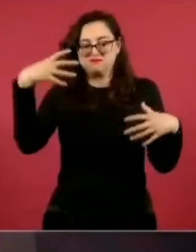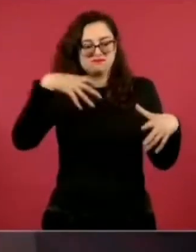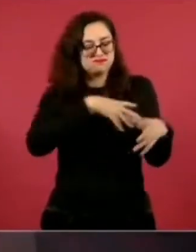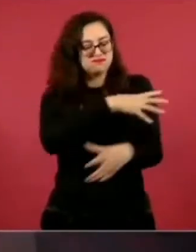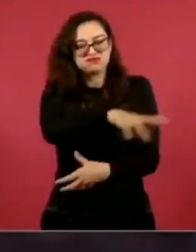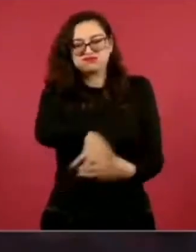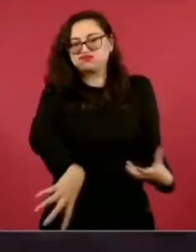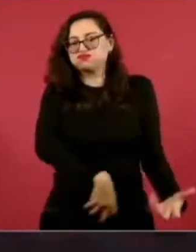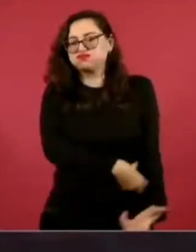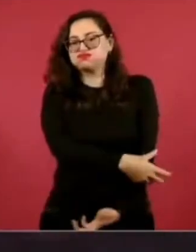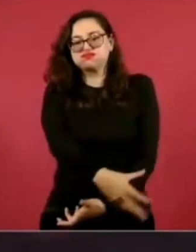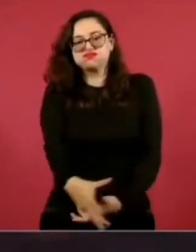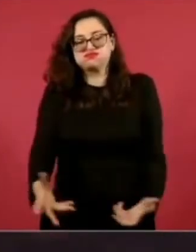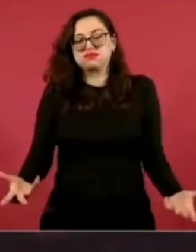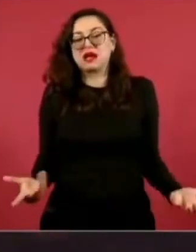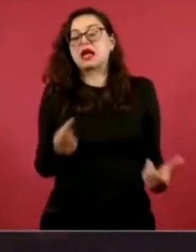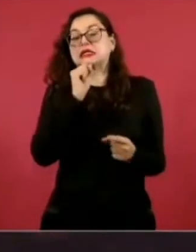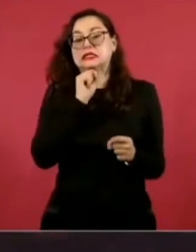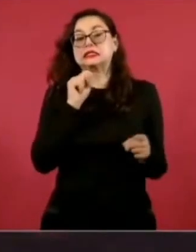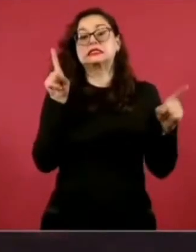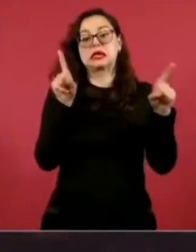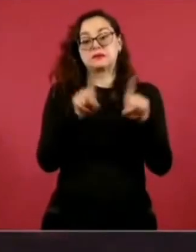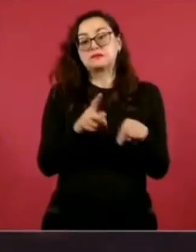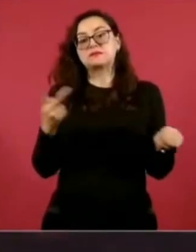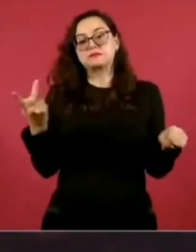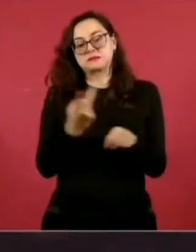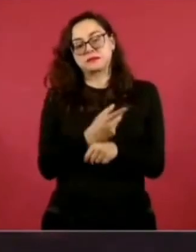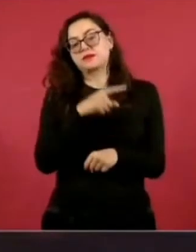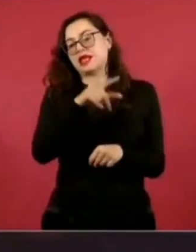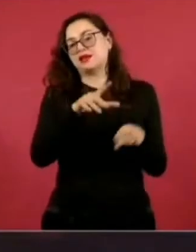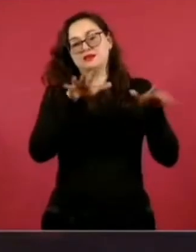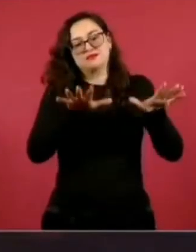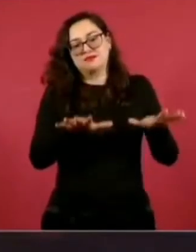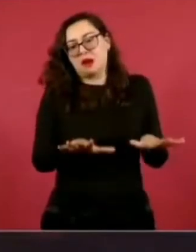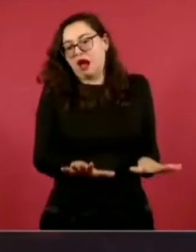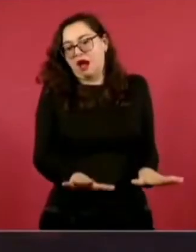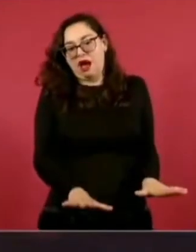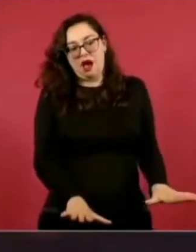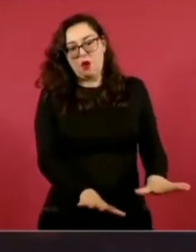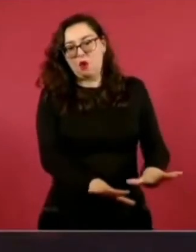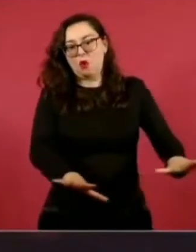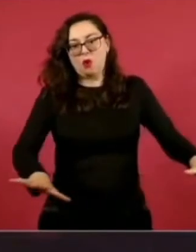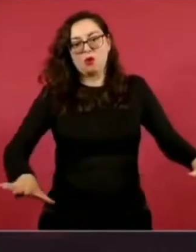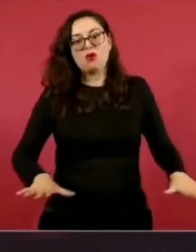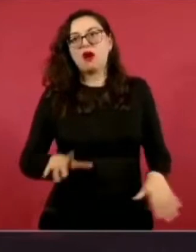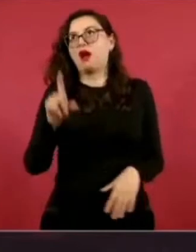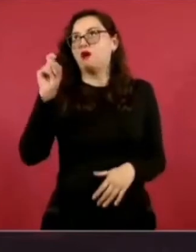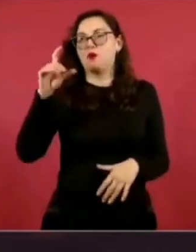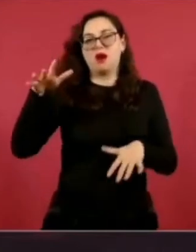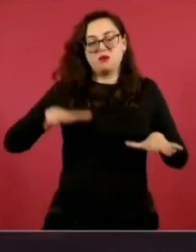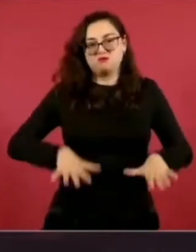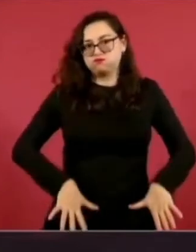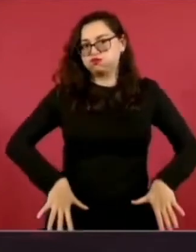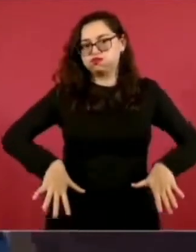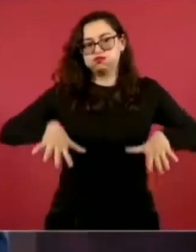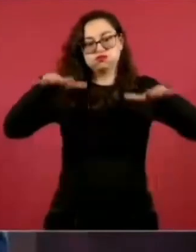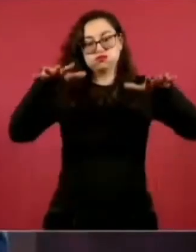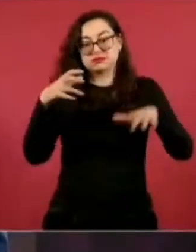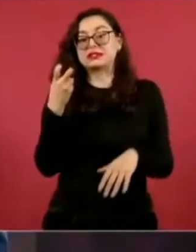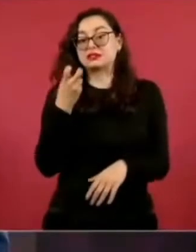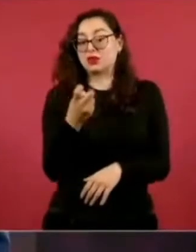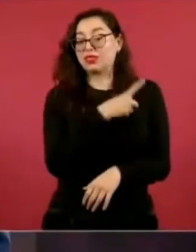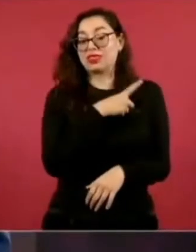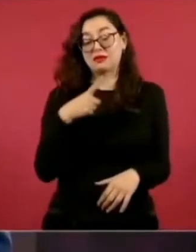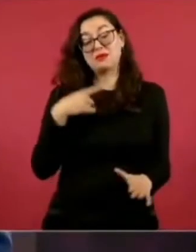También es una zona baja, se requiere buscar una solución de fondo,